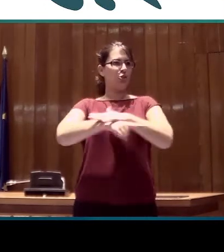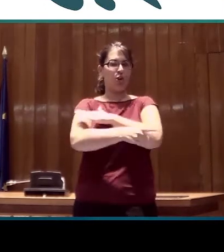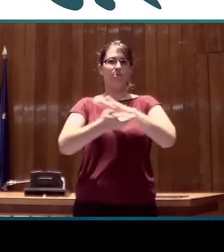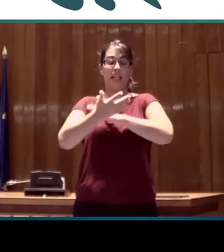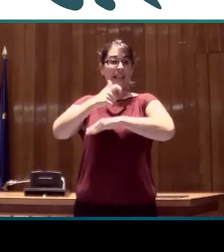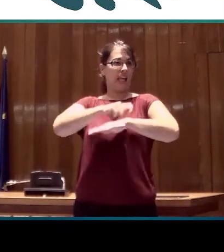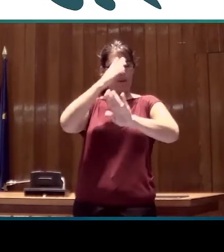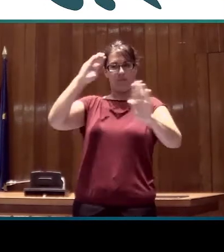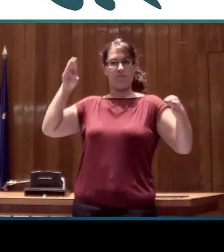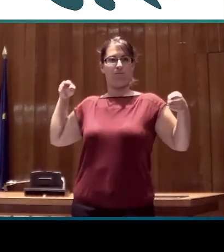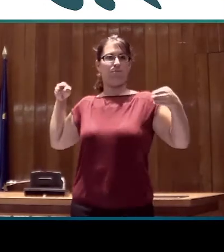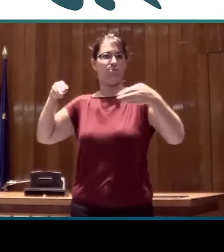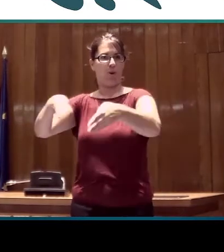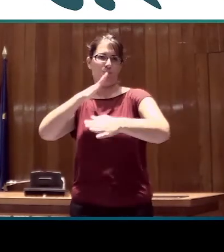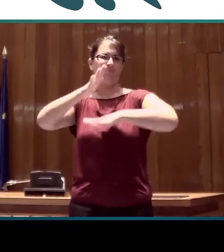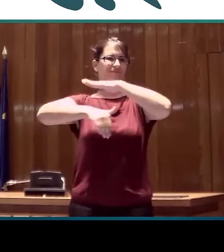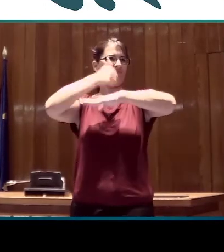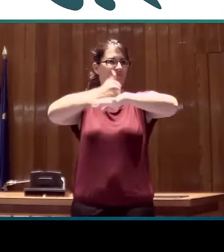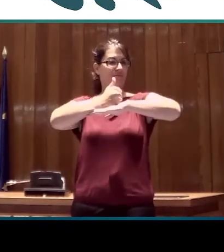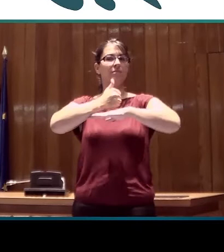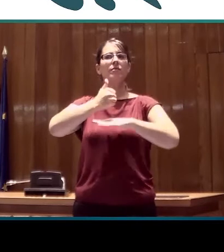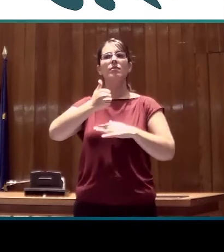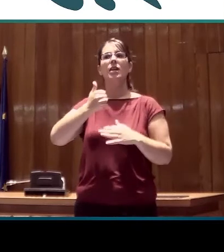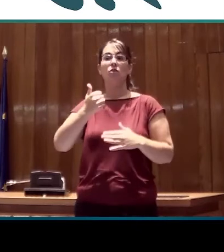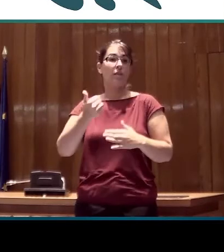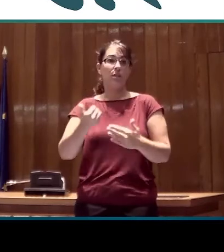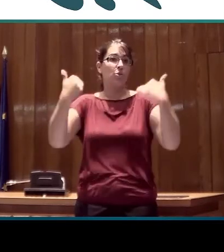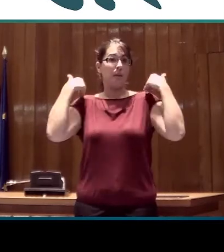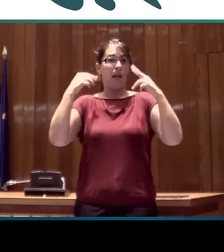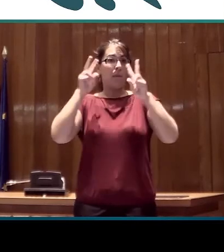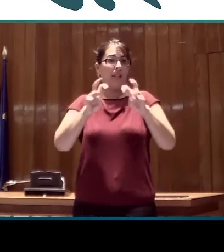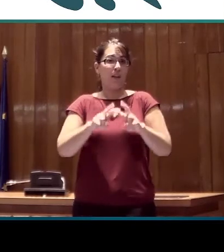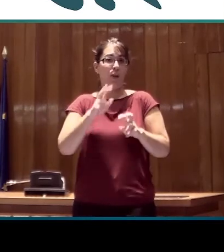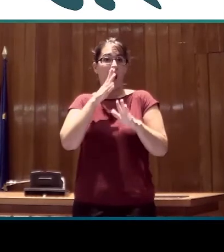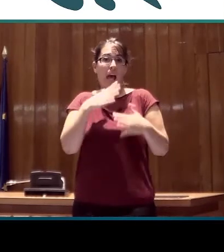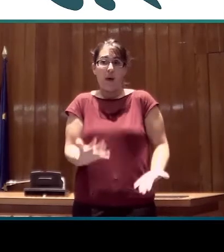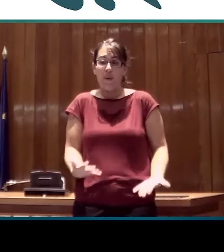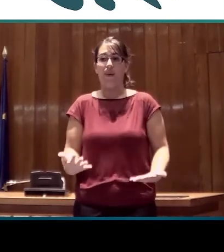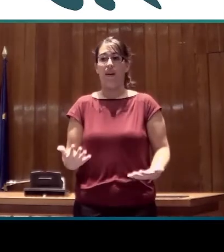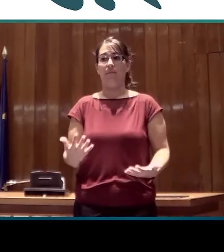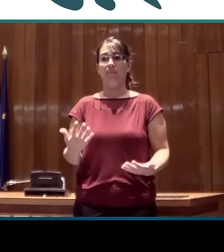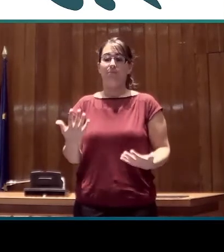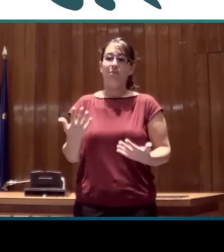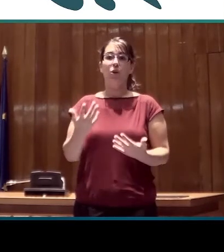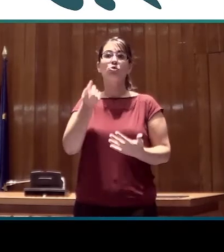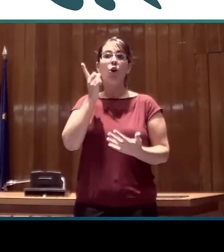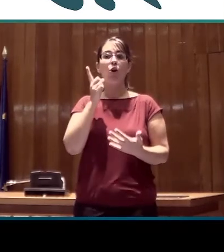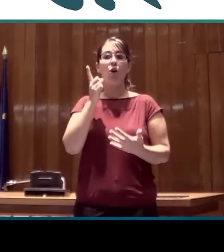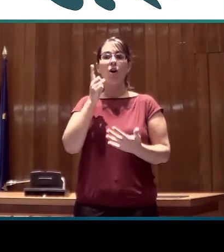tiempo y, entonces, casi toda la responsabilidad de la investigación está en algunos de los componentes del